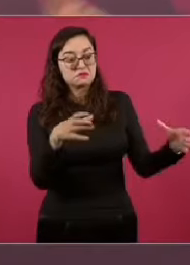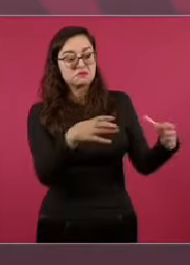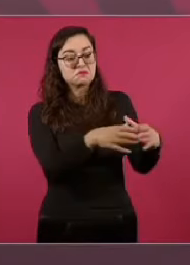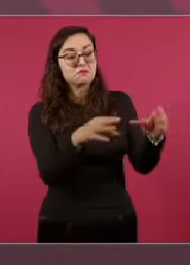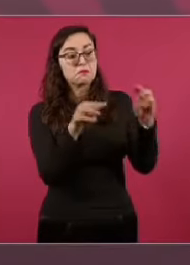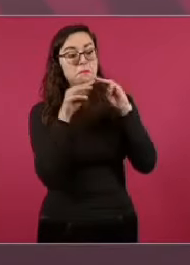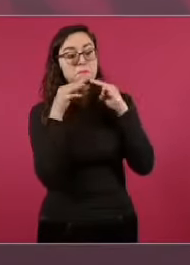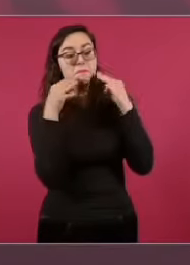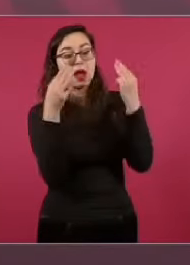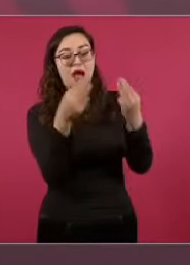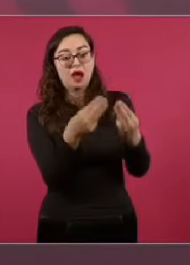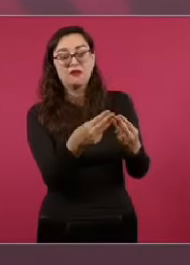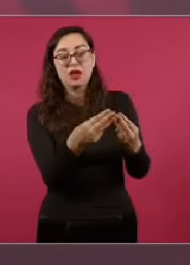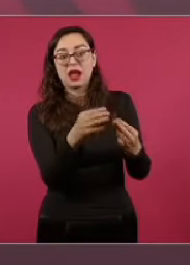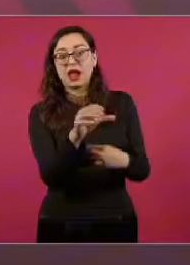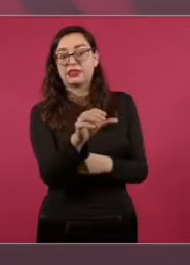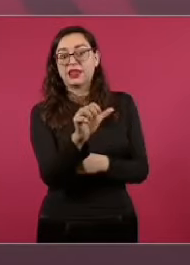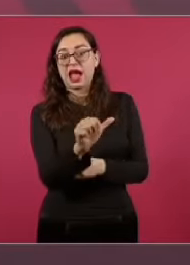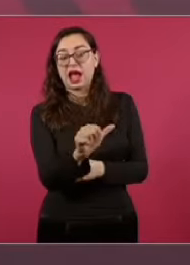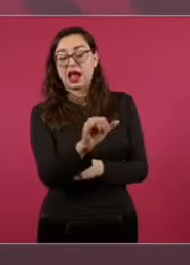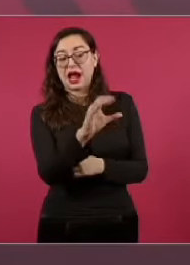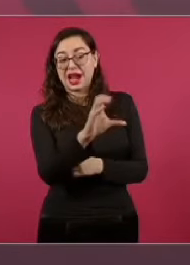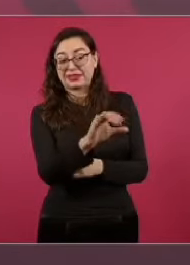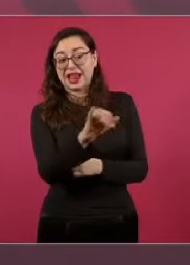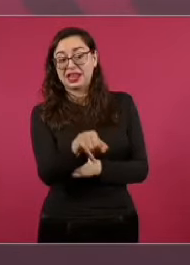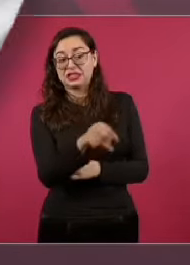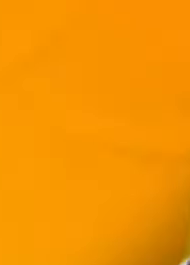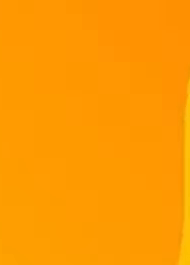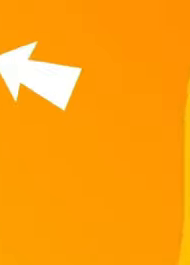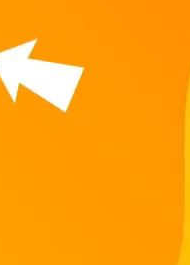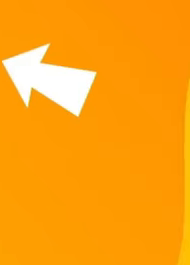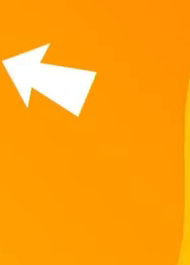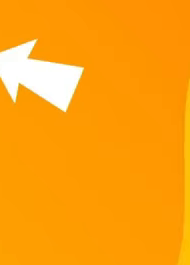de la delincuencia organizada.